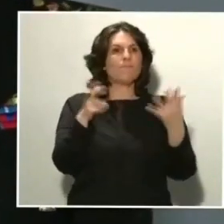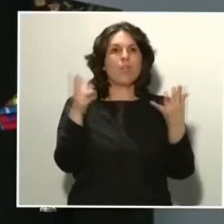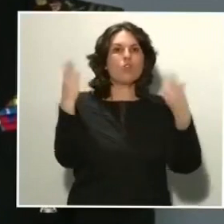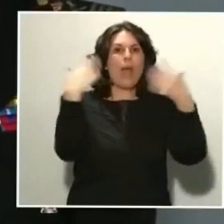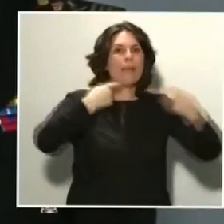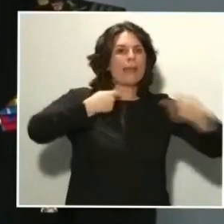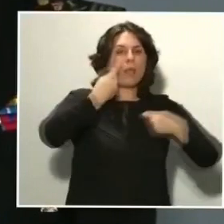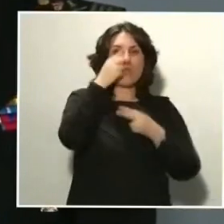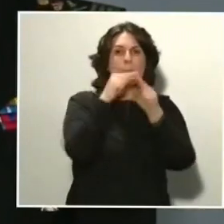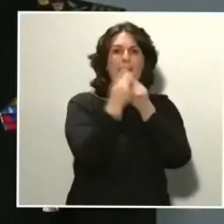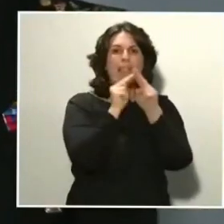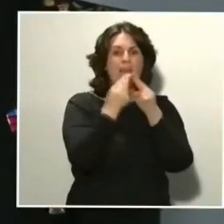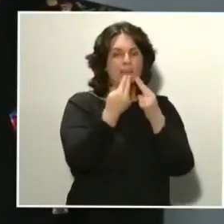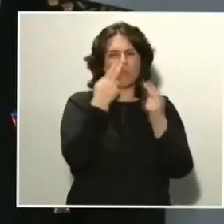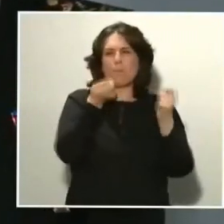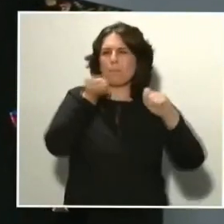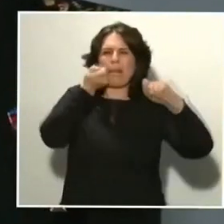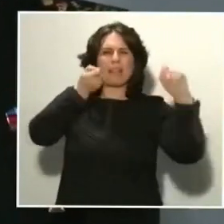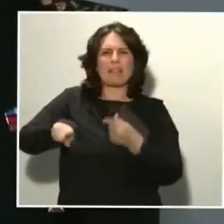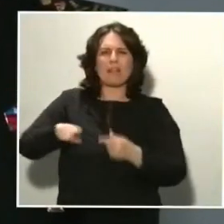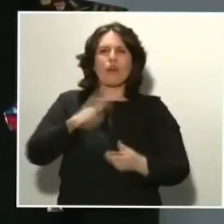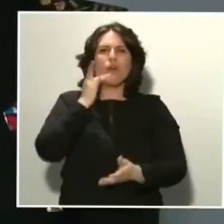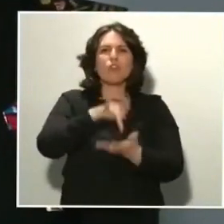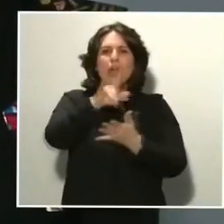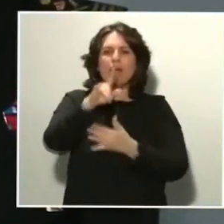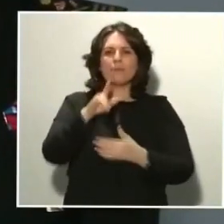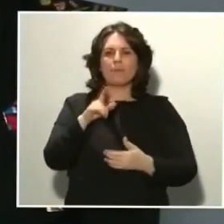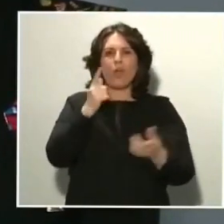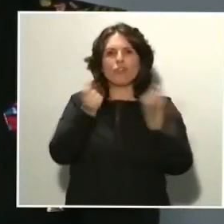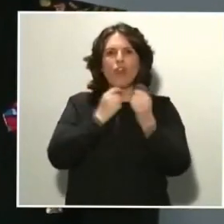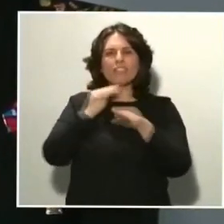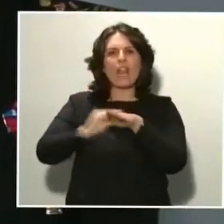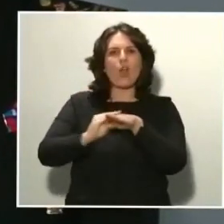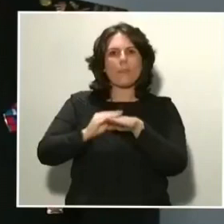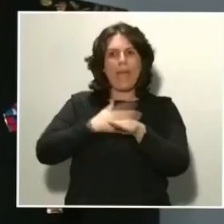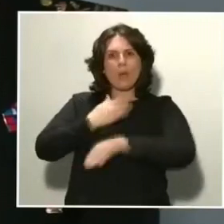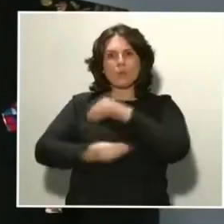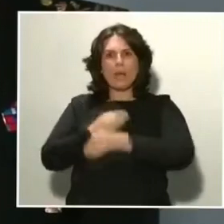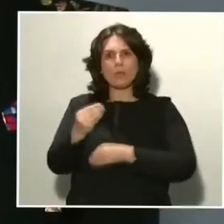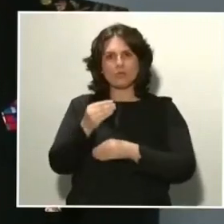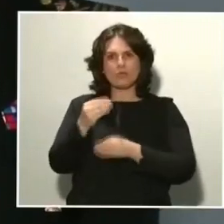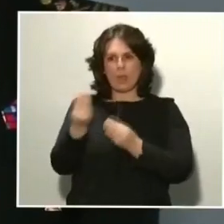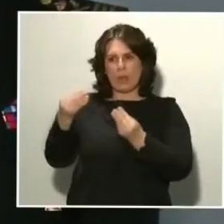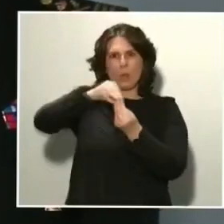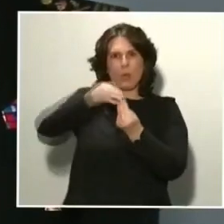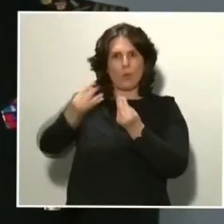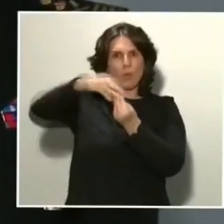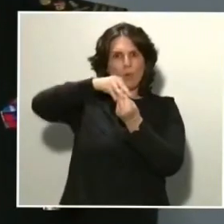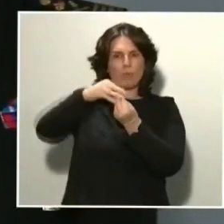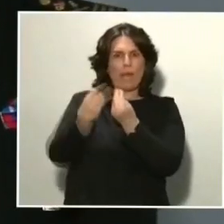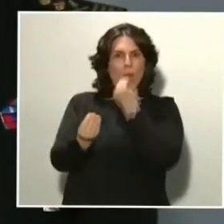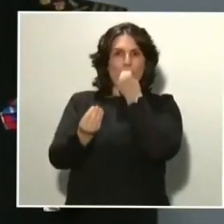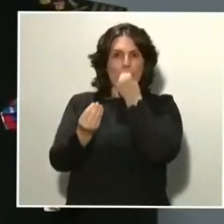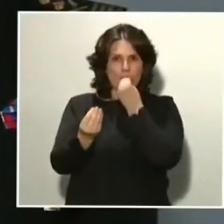que se parecía mucho a las boquillas del control de alcoholemia que nosotros usamos. Evidentemente, en cuanto lo supimos, pusimos a su disposición